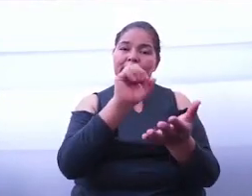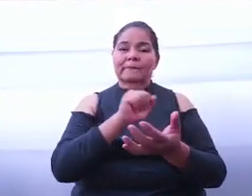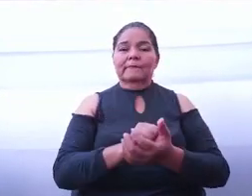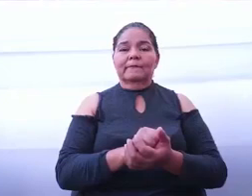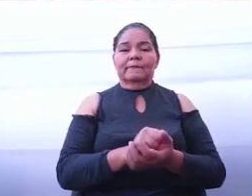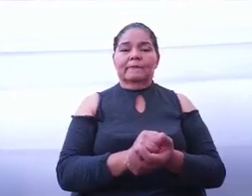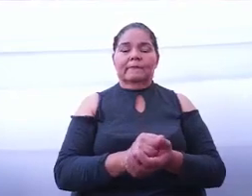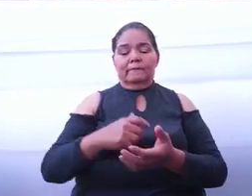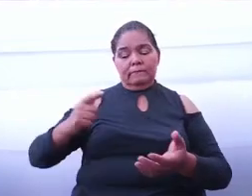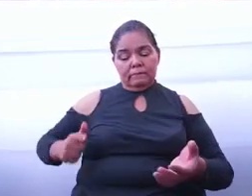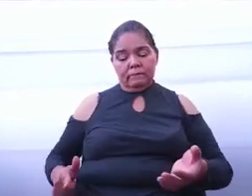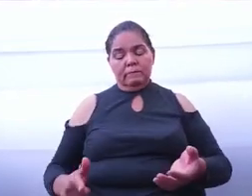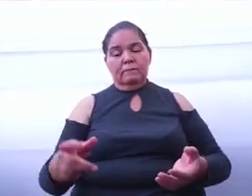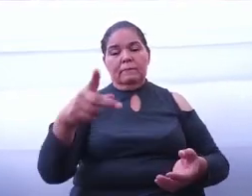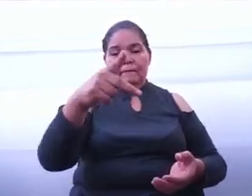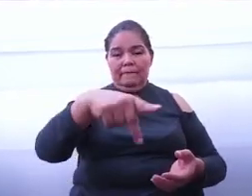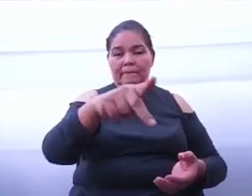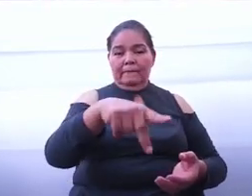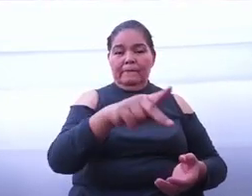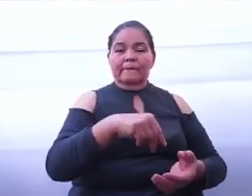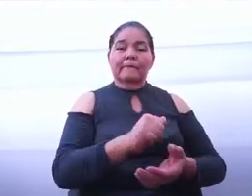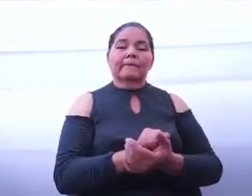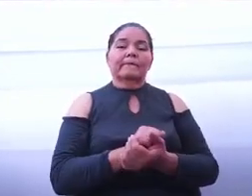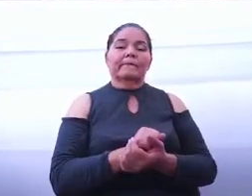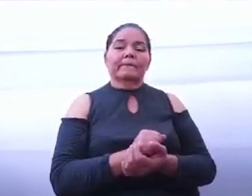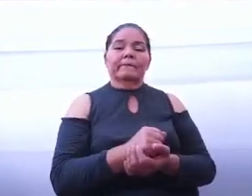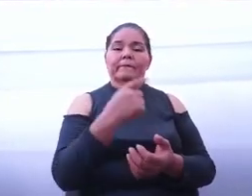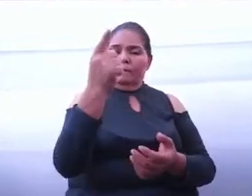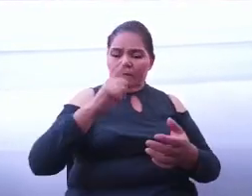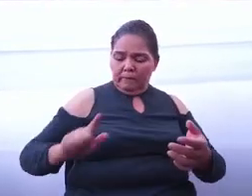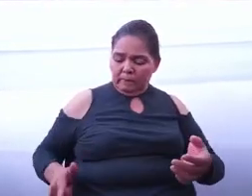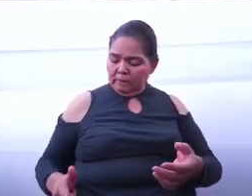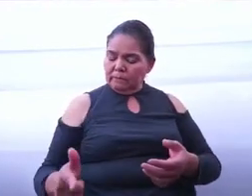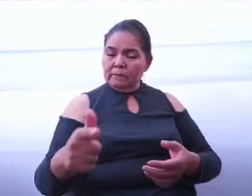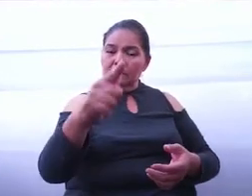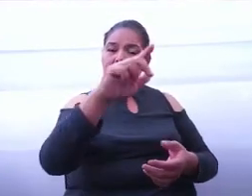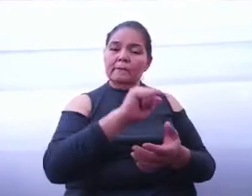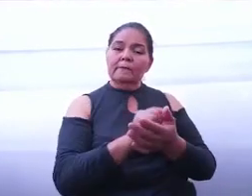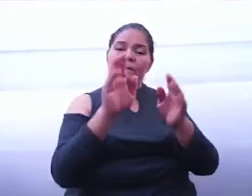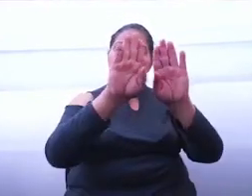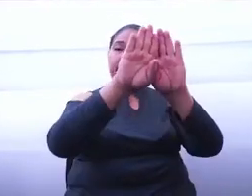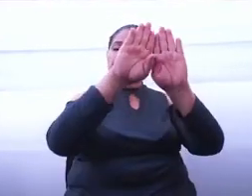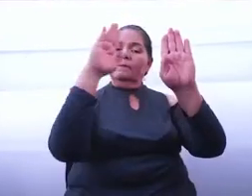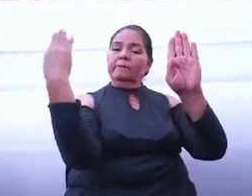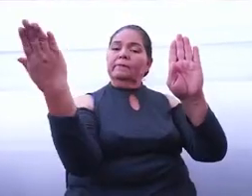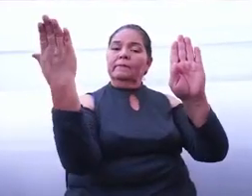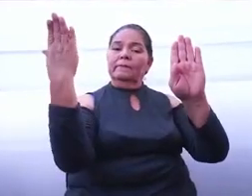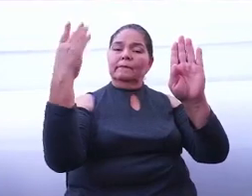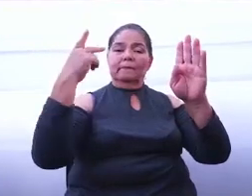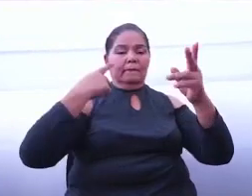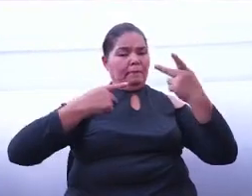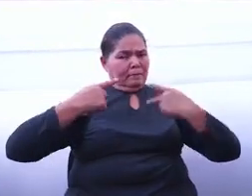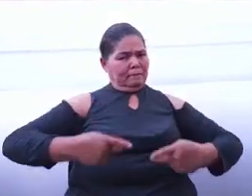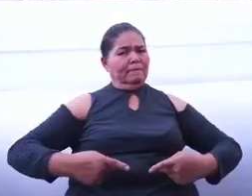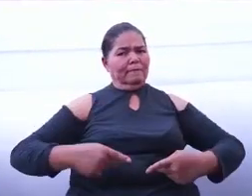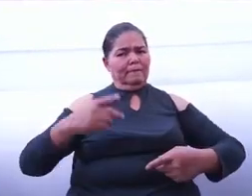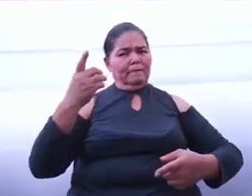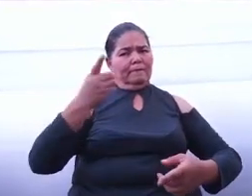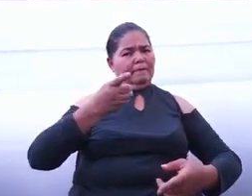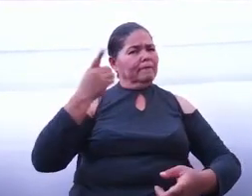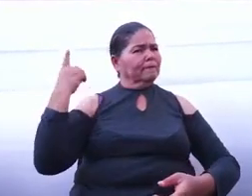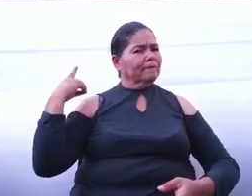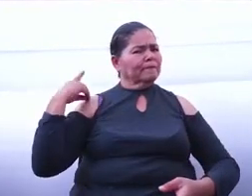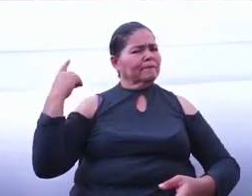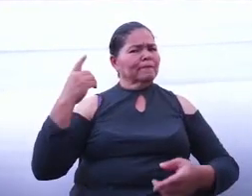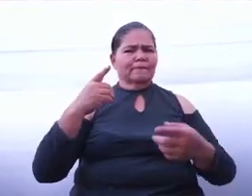Gobierno del pueblo, un gobierno de puertas abiertas. La gente tiene que participar